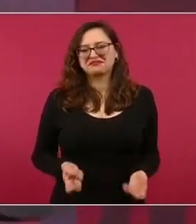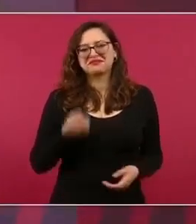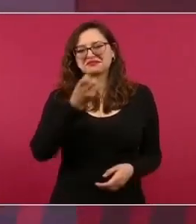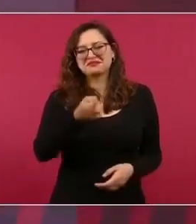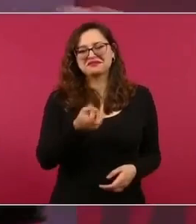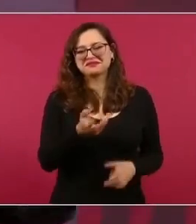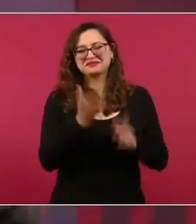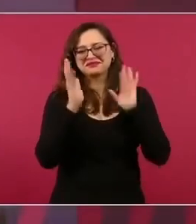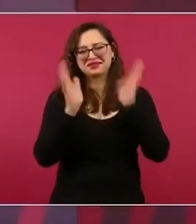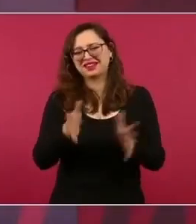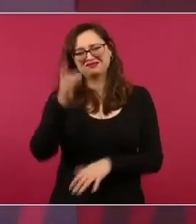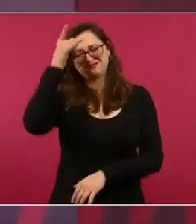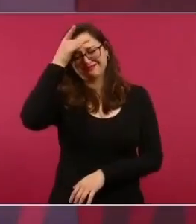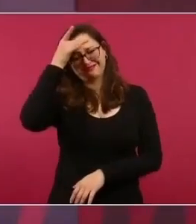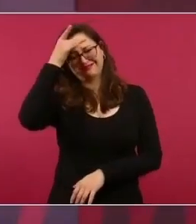Ahora ya sabemos.